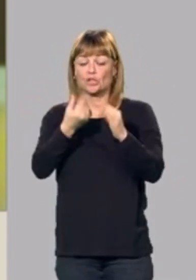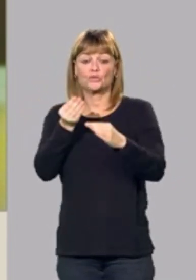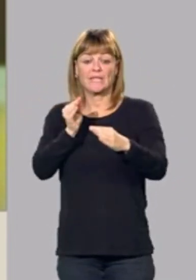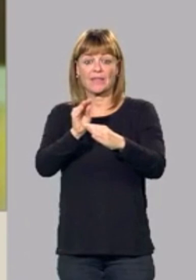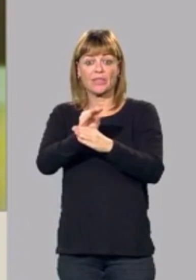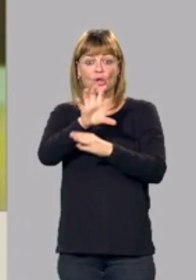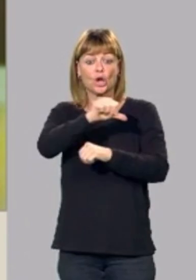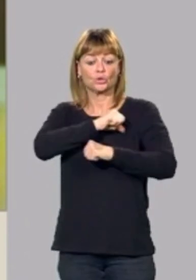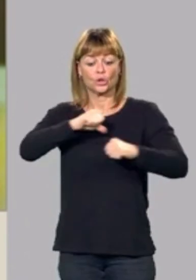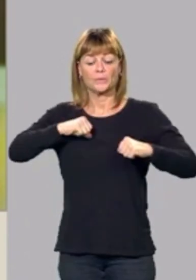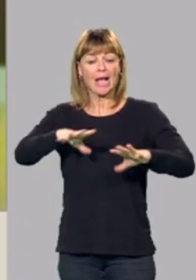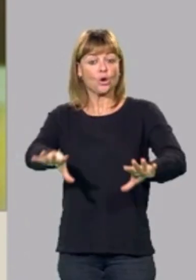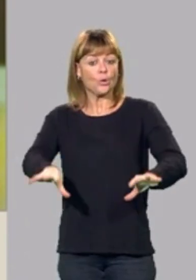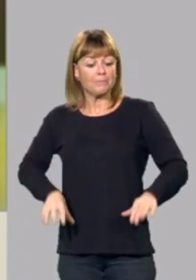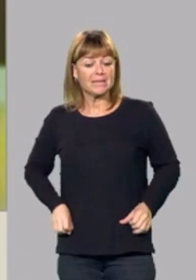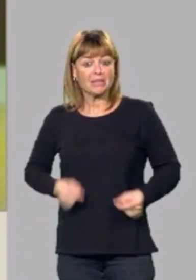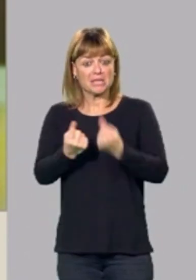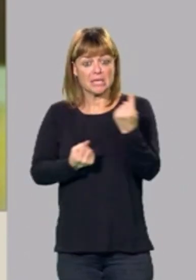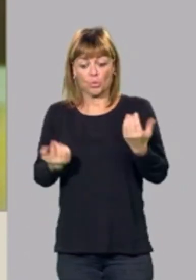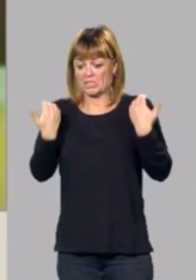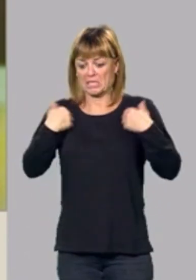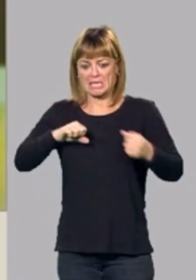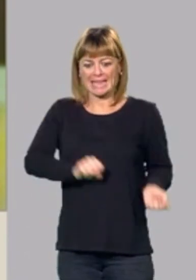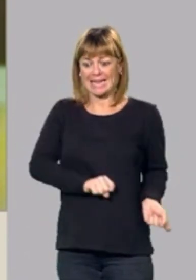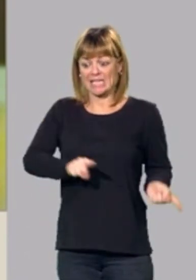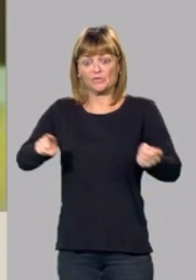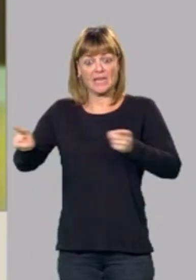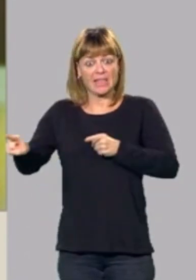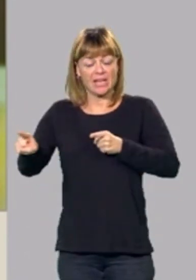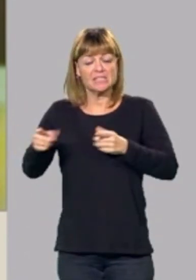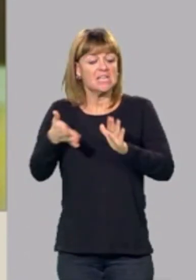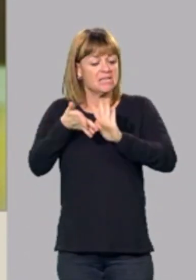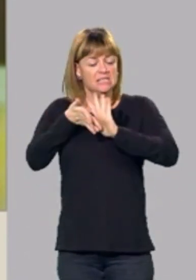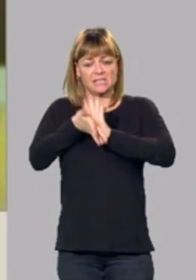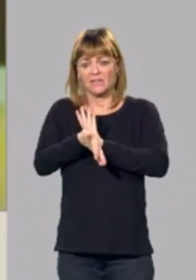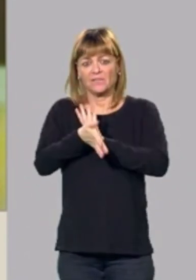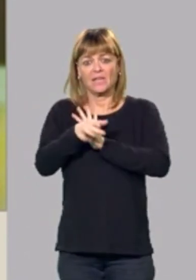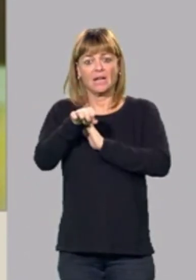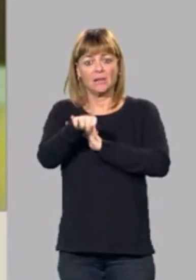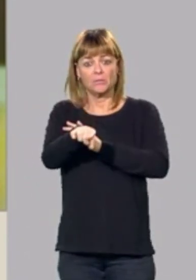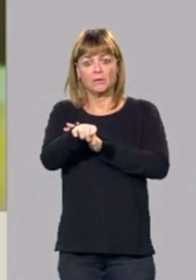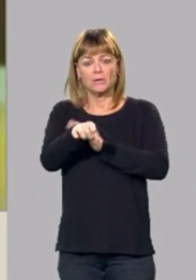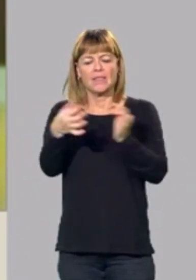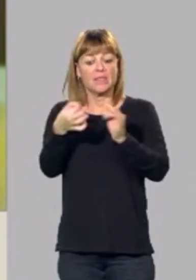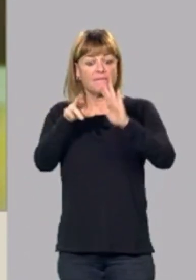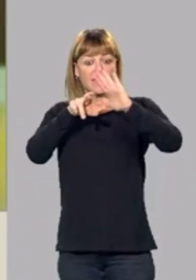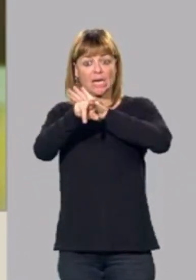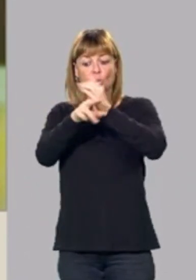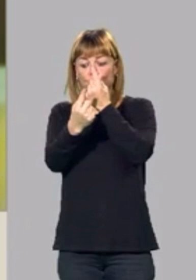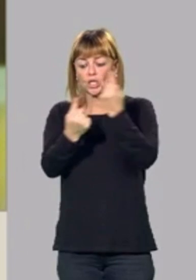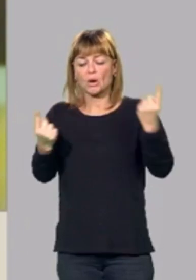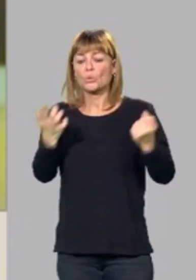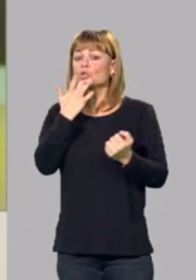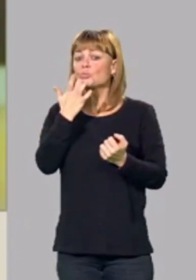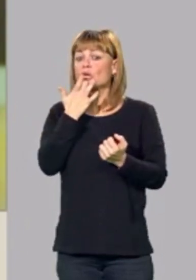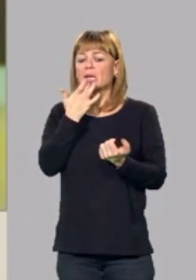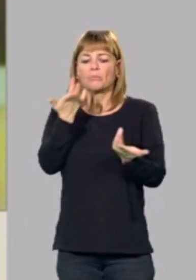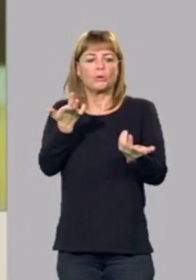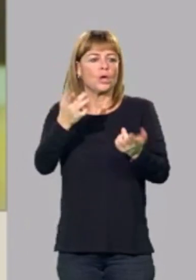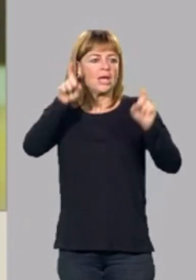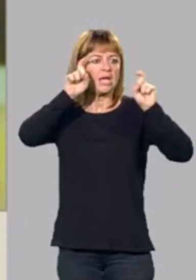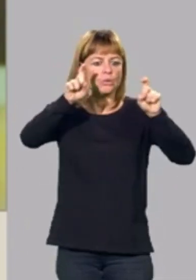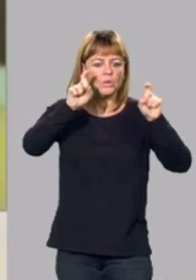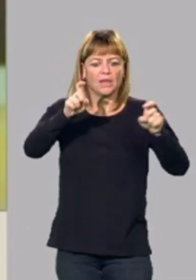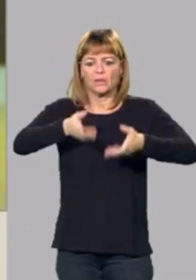en competencias que ya tenemos transferidas. Eso supone que tengamos que dedicar recursos, por ejemplo, de carreteras, a sanidad, a educación, a